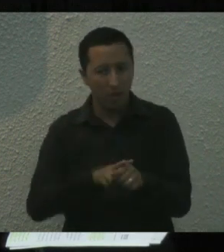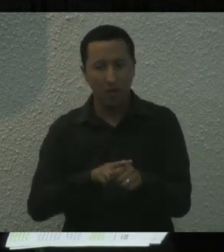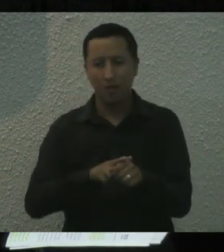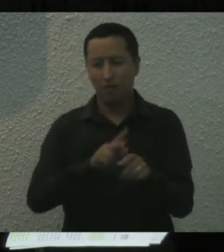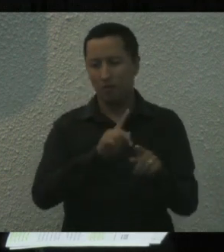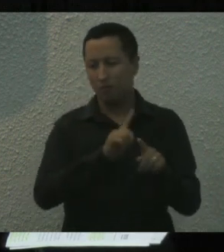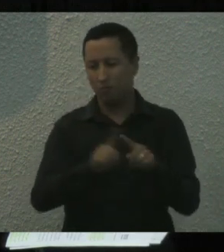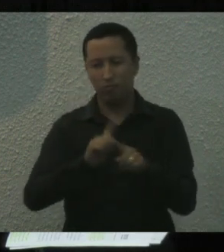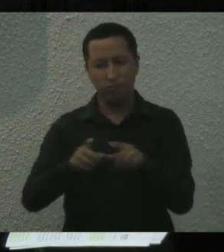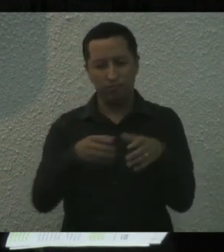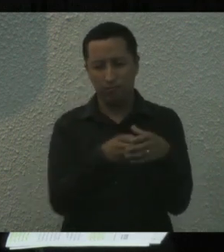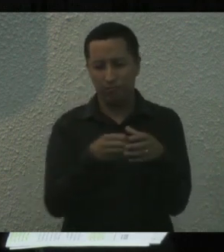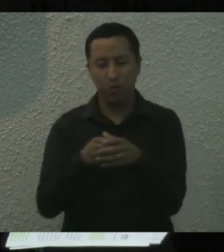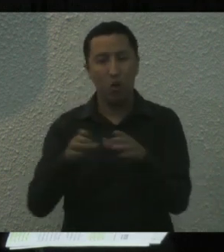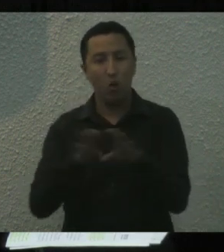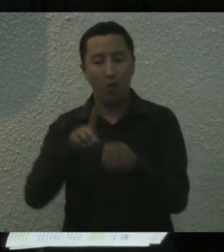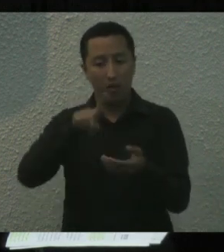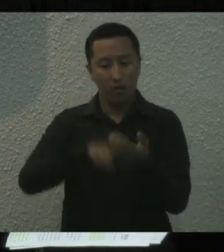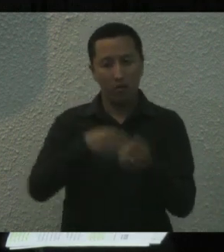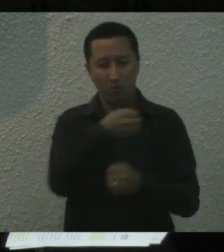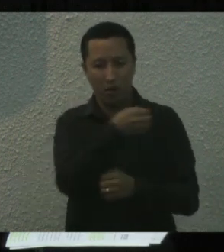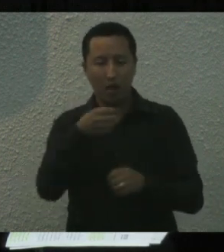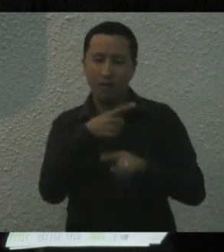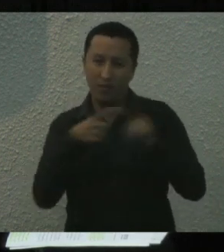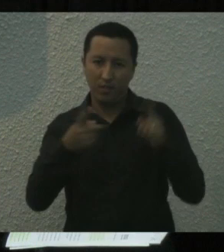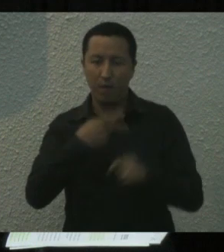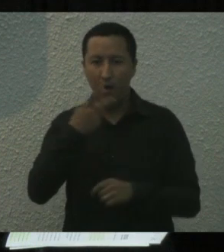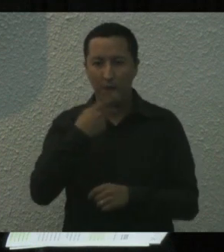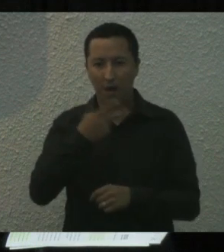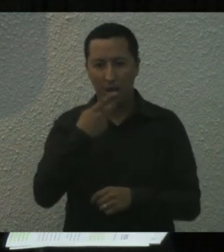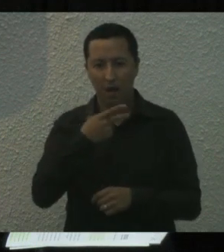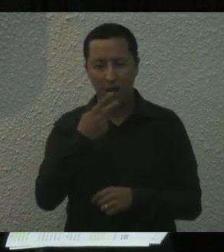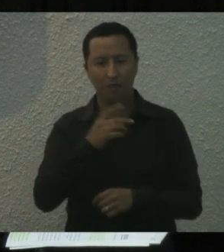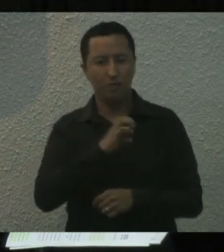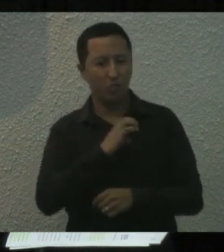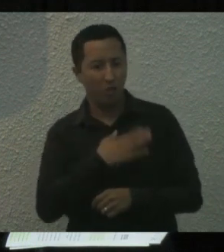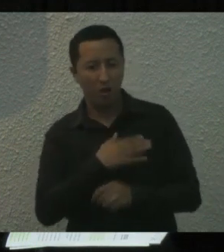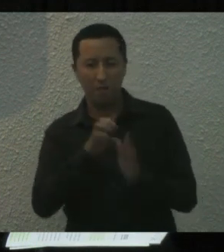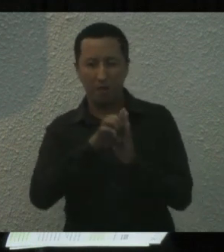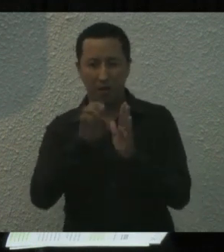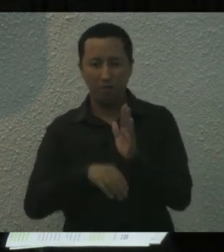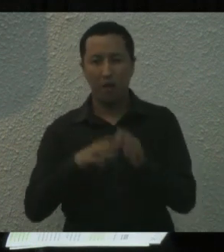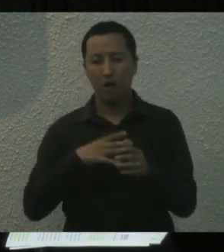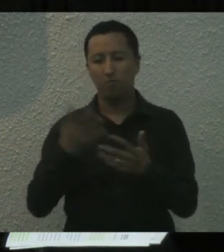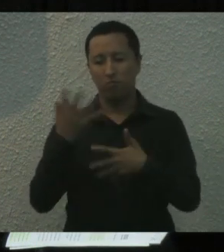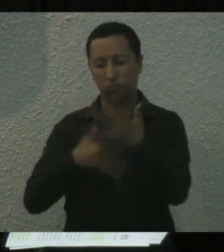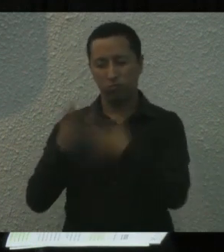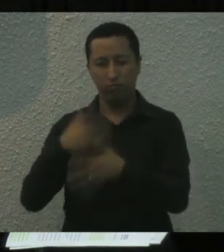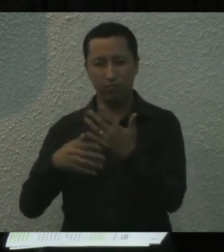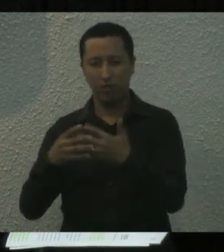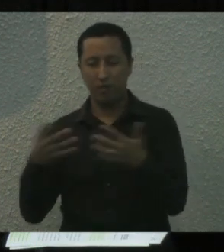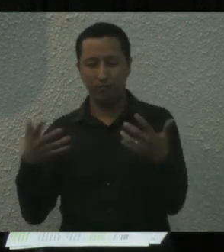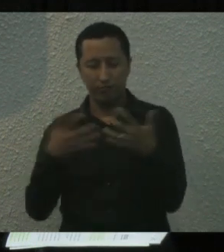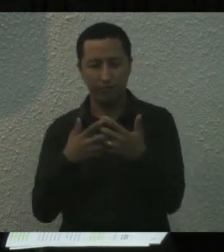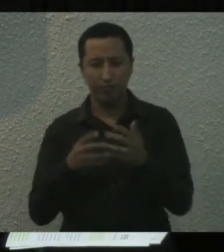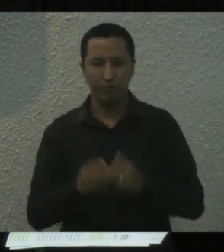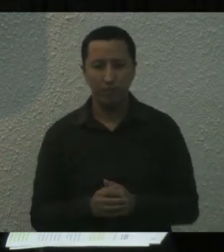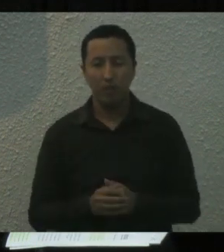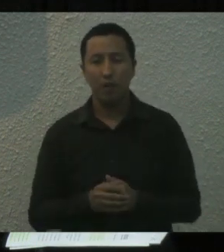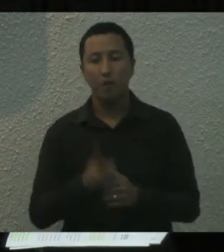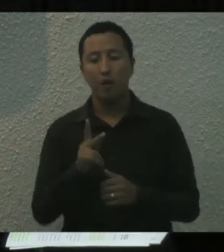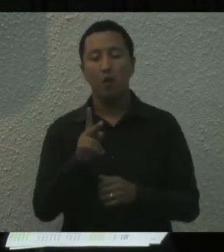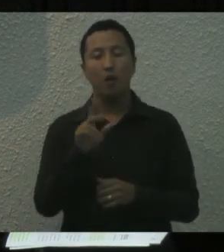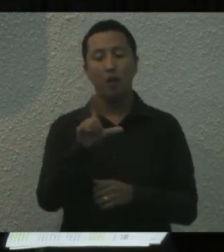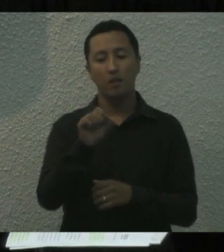efectos, estructuralmente distintos a los lenguajes orales con los que coexisten. La LSM es la